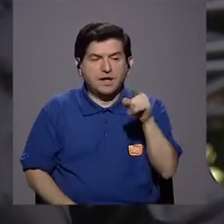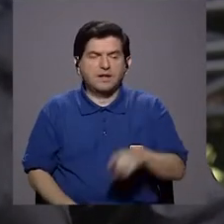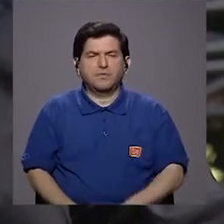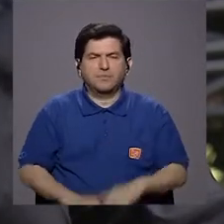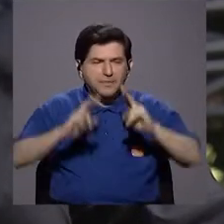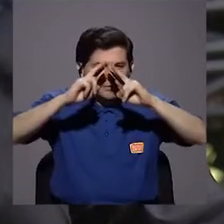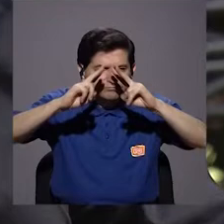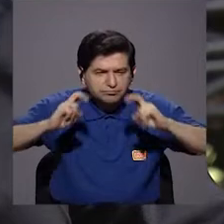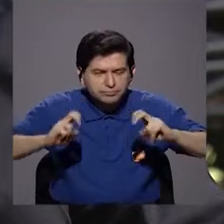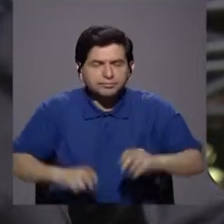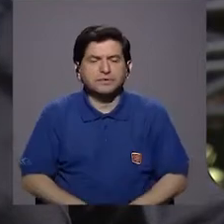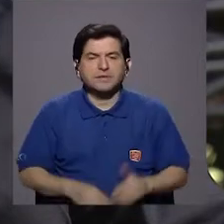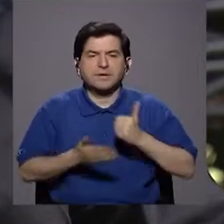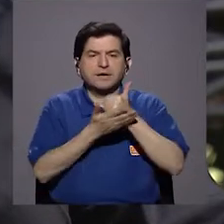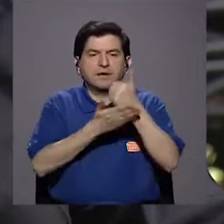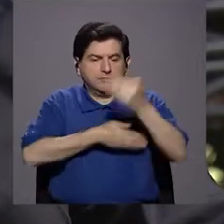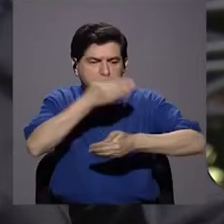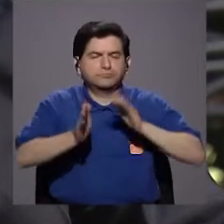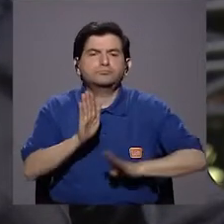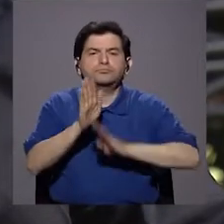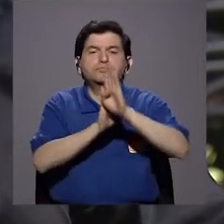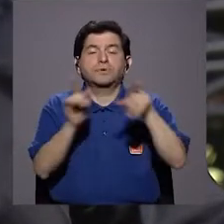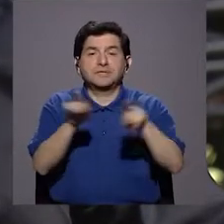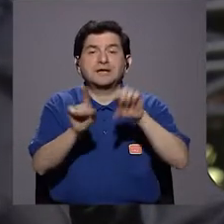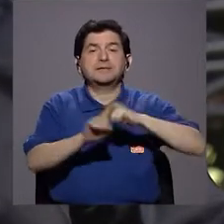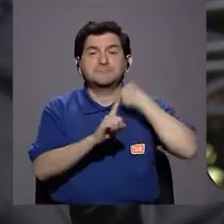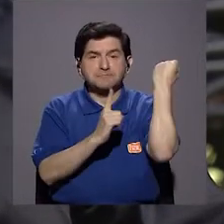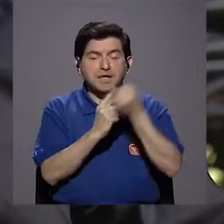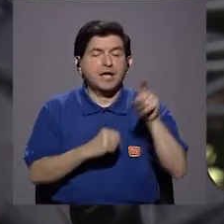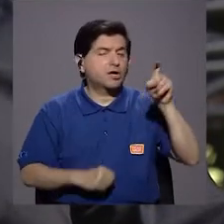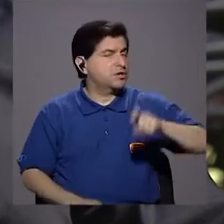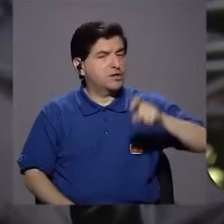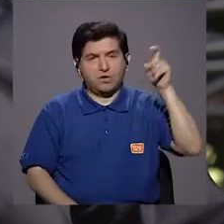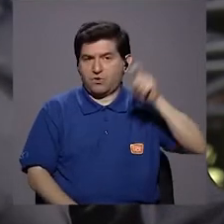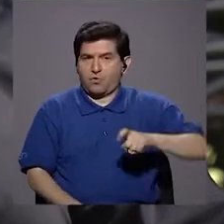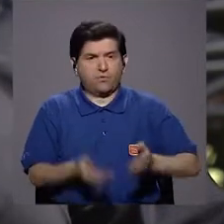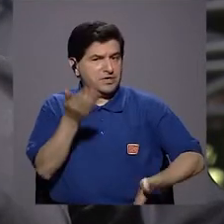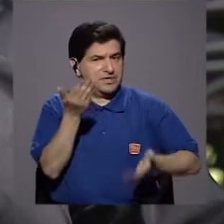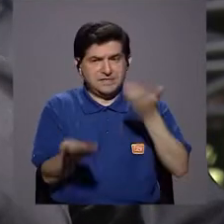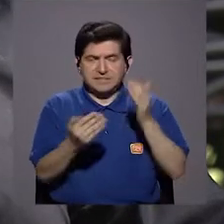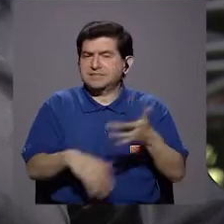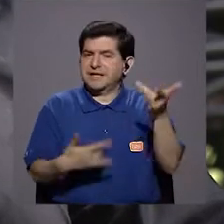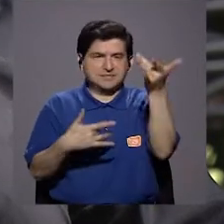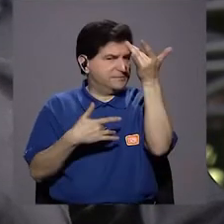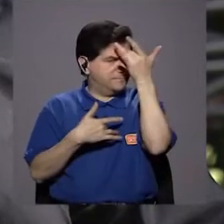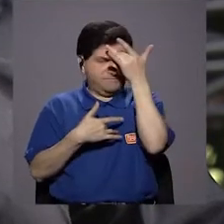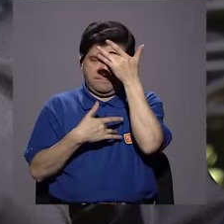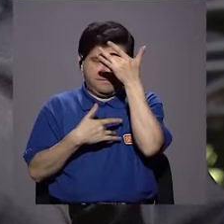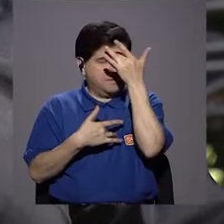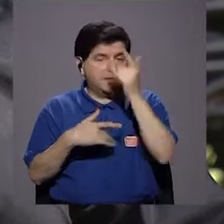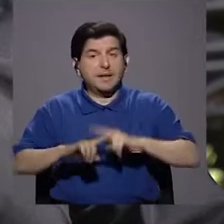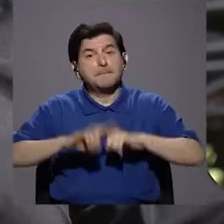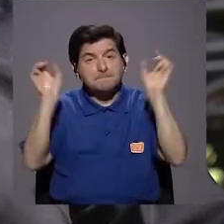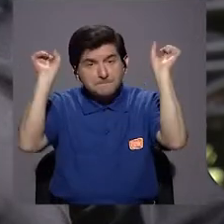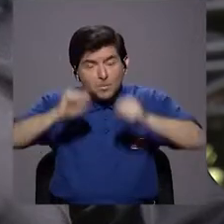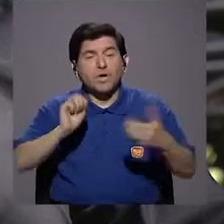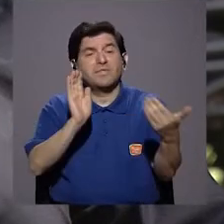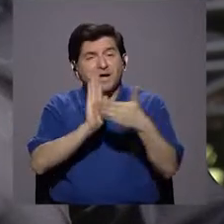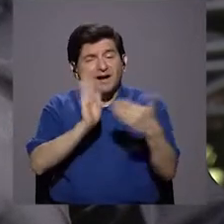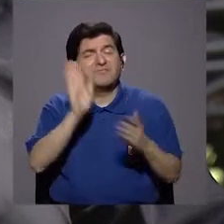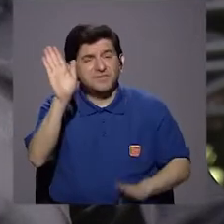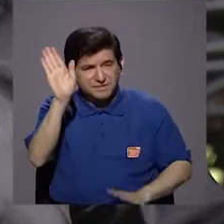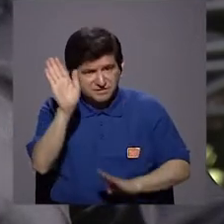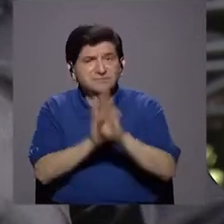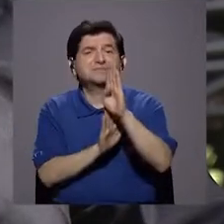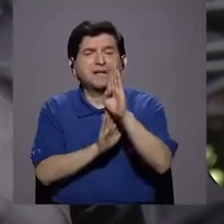ayudarlo en su proceso de desarrollo, ¿verdad? Porque también tenés condiciones que no necesariamente son enfermedades como tal, pero que pueden alterar el